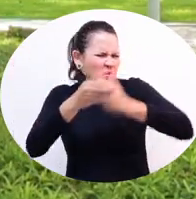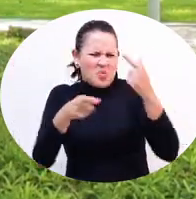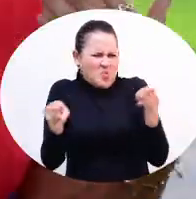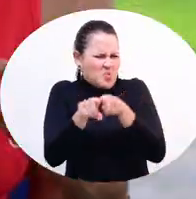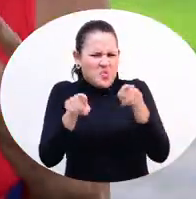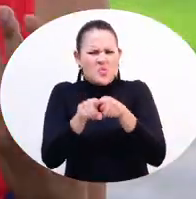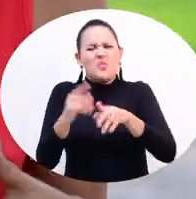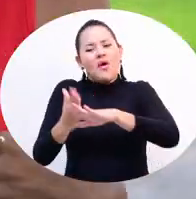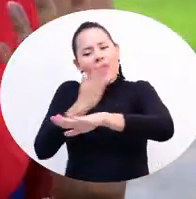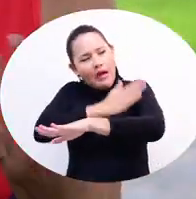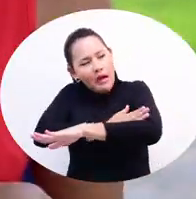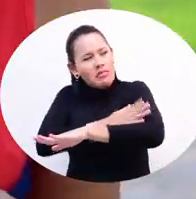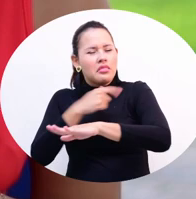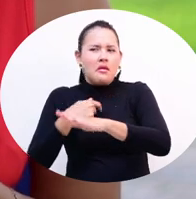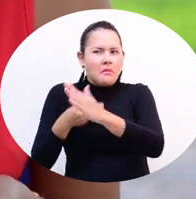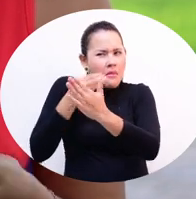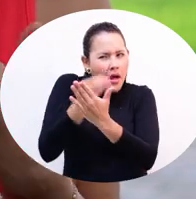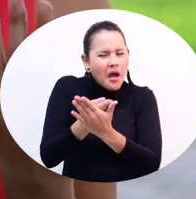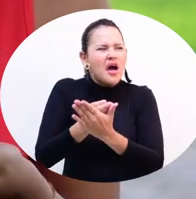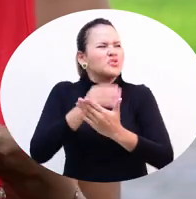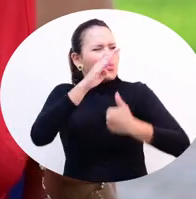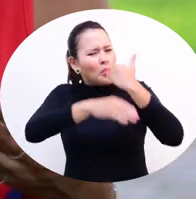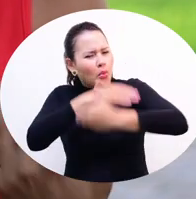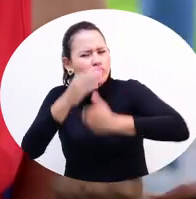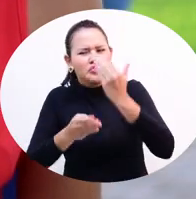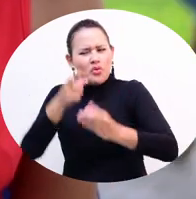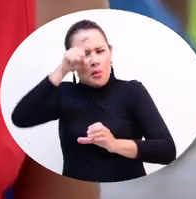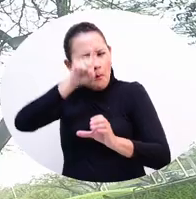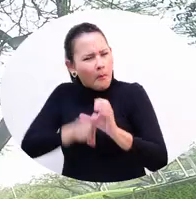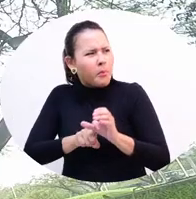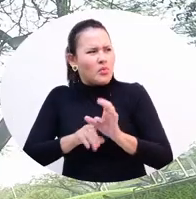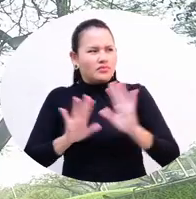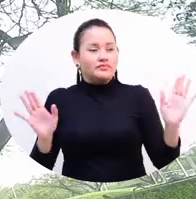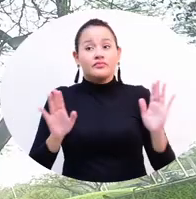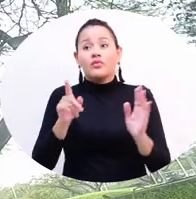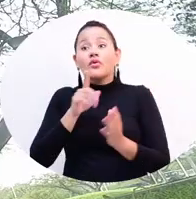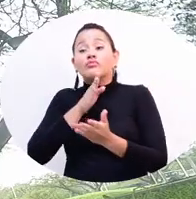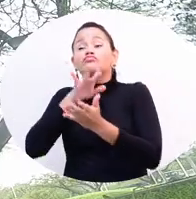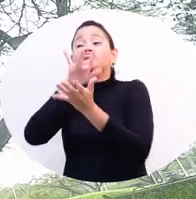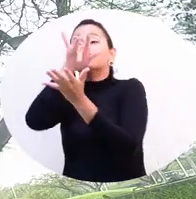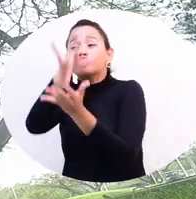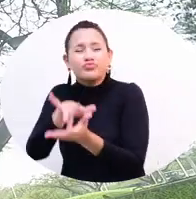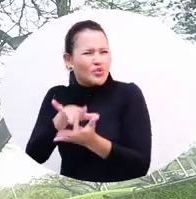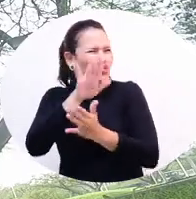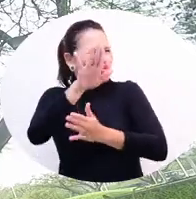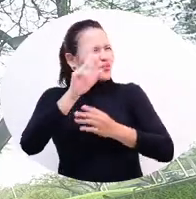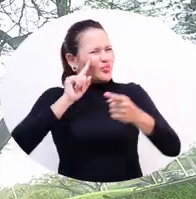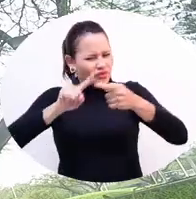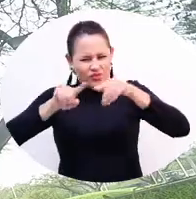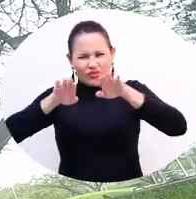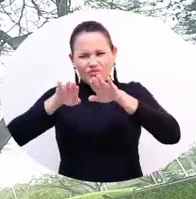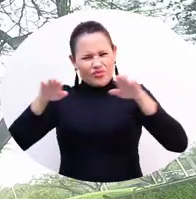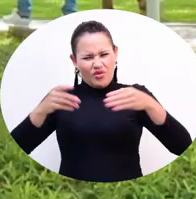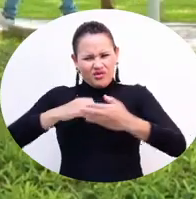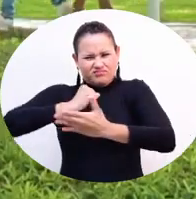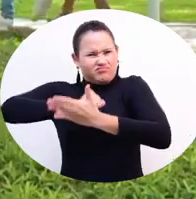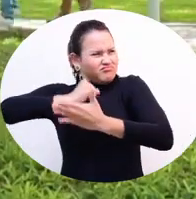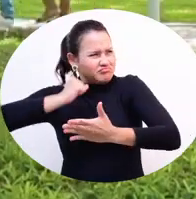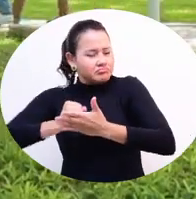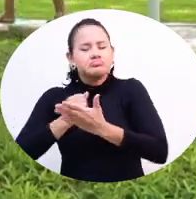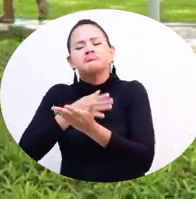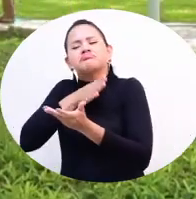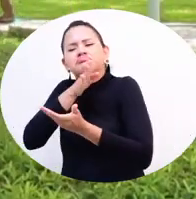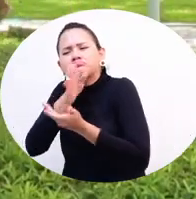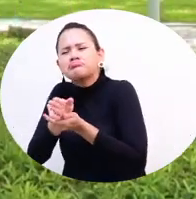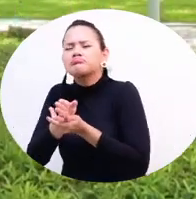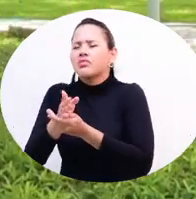que hacerlo antes, pagas antes y ya haces todo el proceso de inscripción y todo antes. Cuando ya estás allá, pues nada más tienes que ir a la embajada o el consulado más cercano a